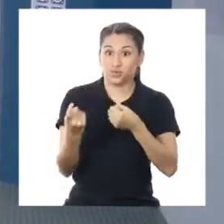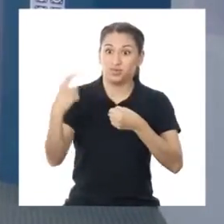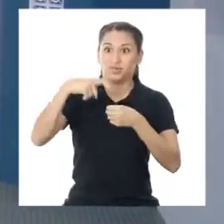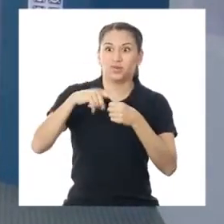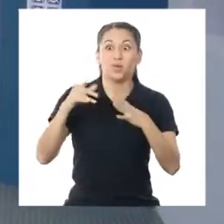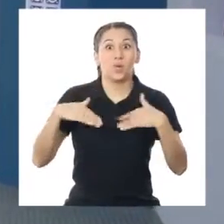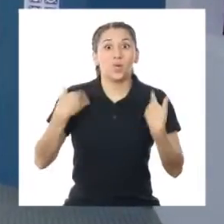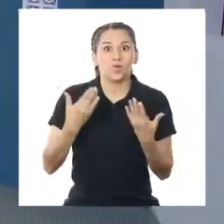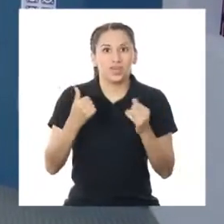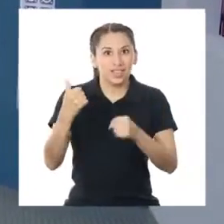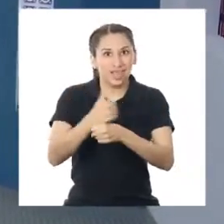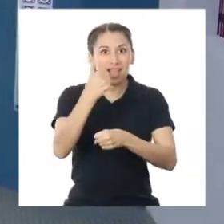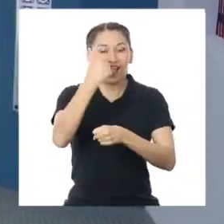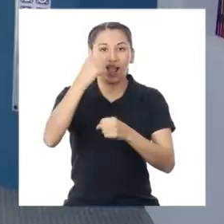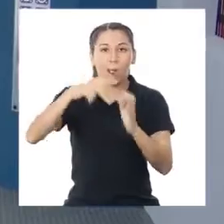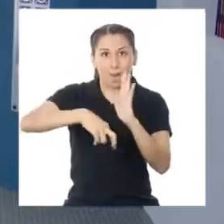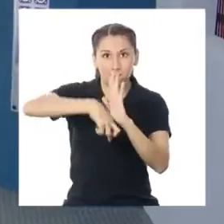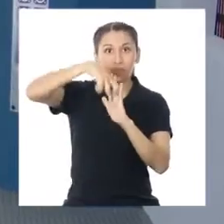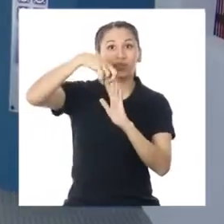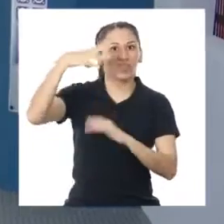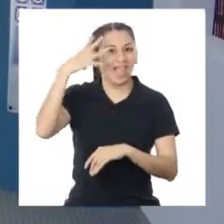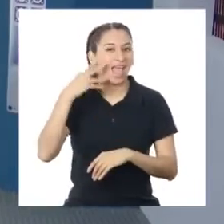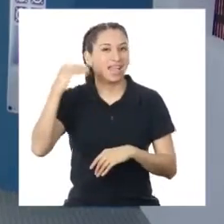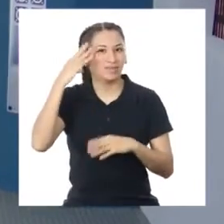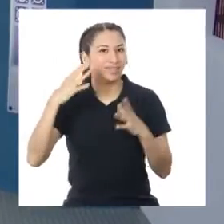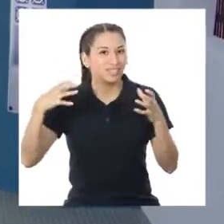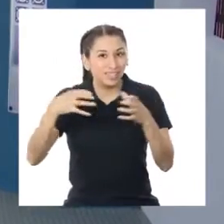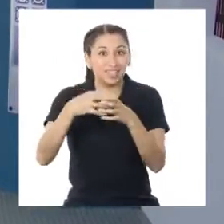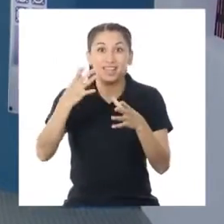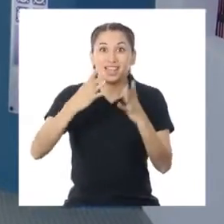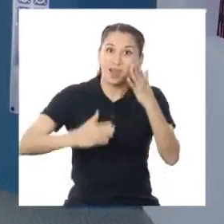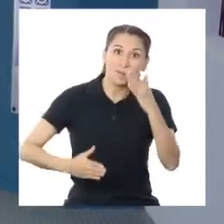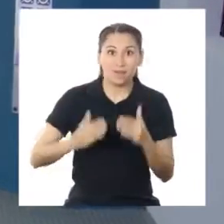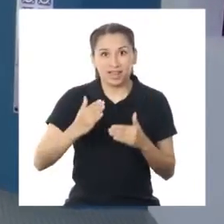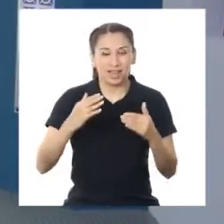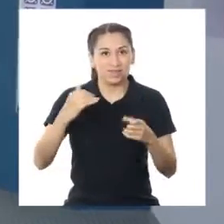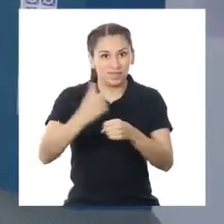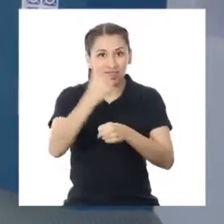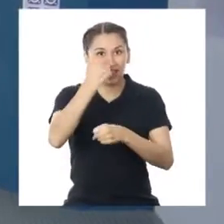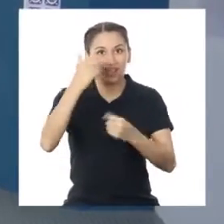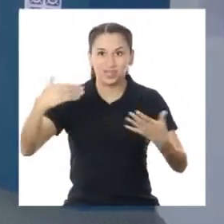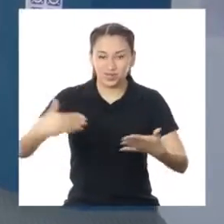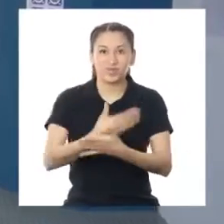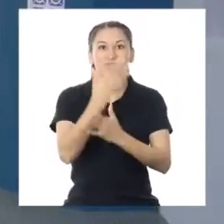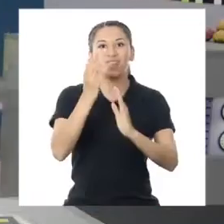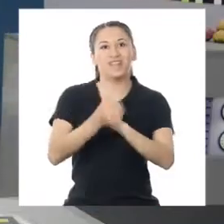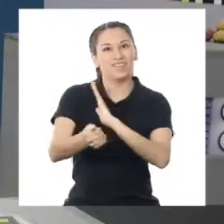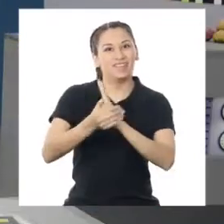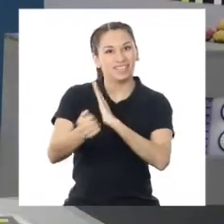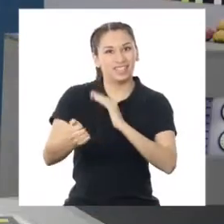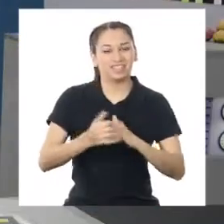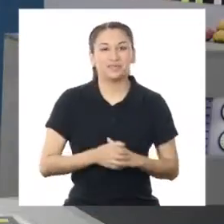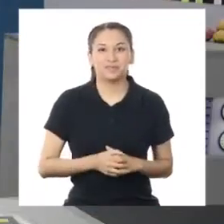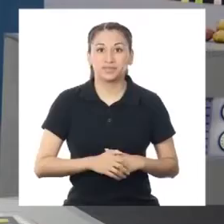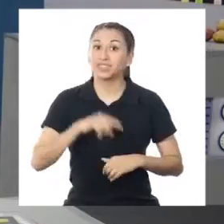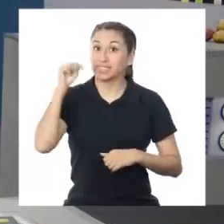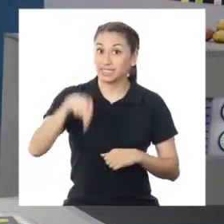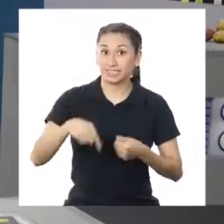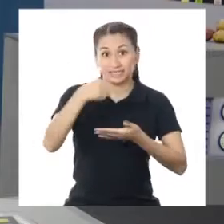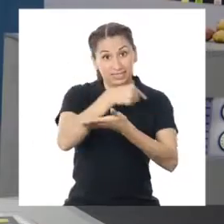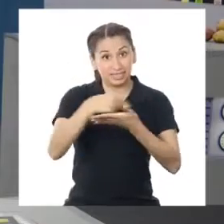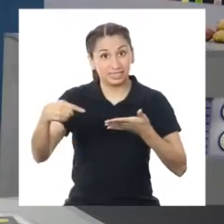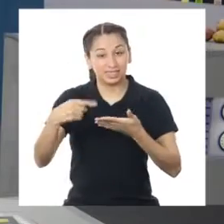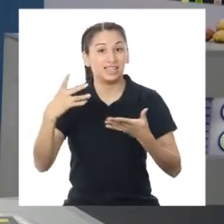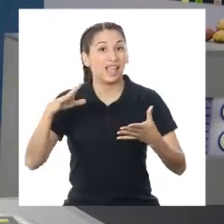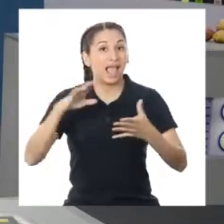podrá ganar puntos de experiencia para que Macabot gane una nueva habilidad. Esta semana,